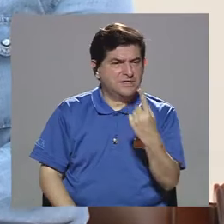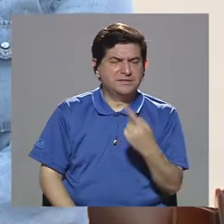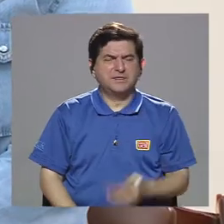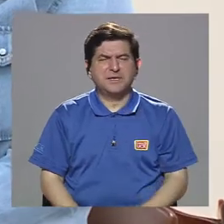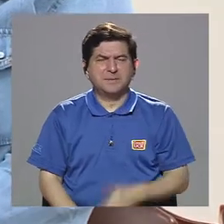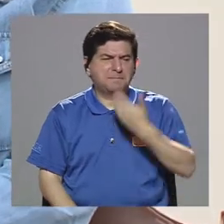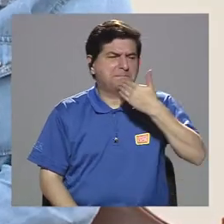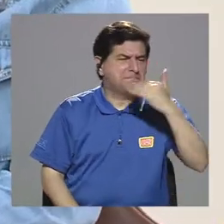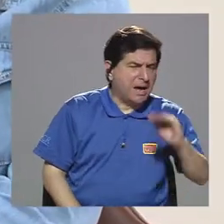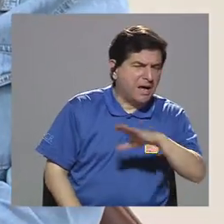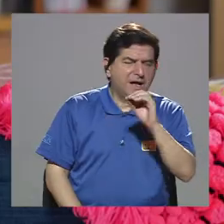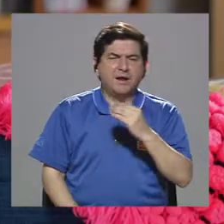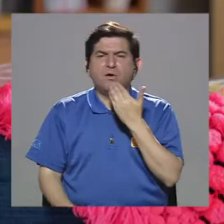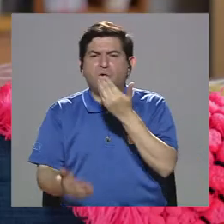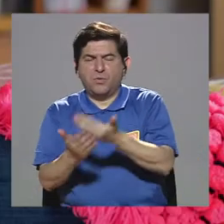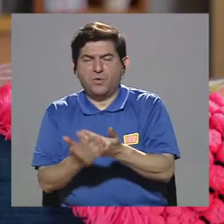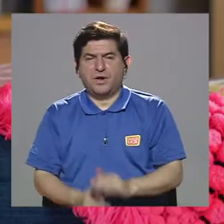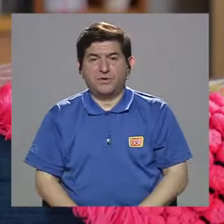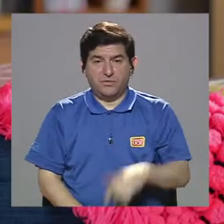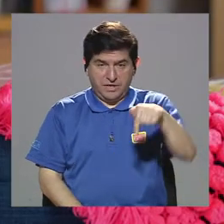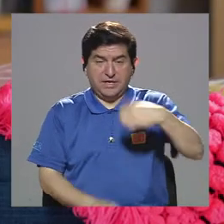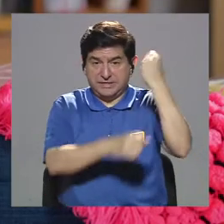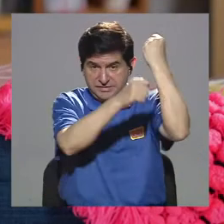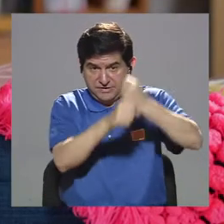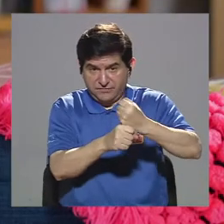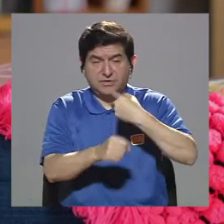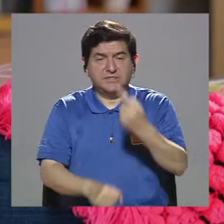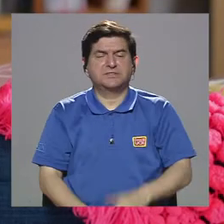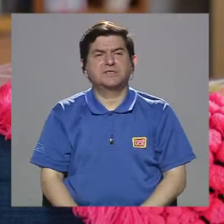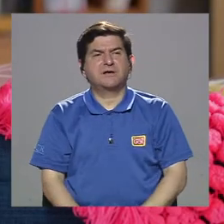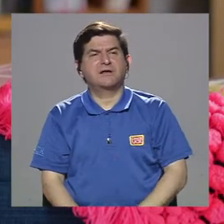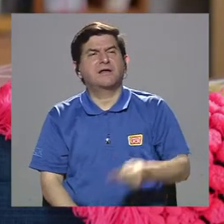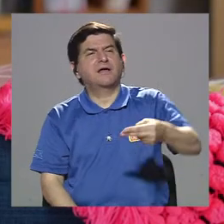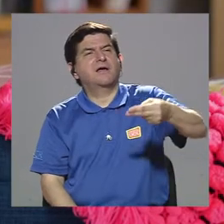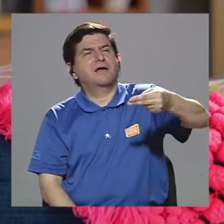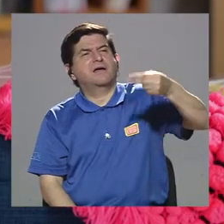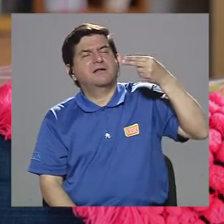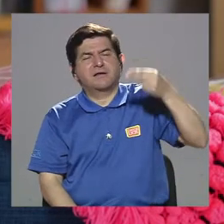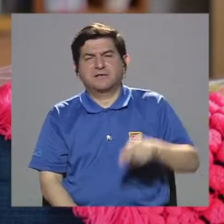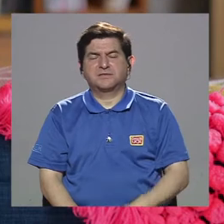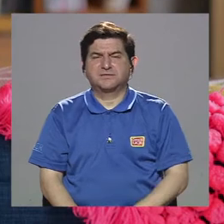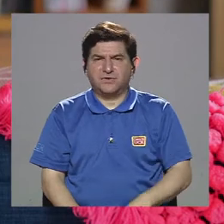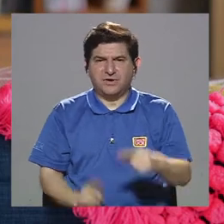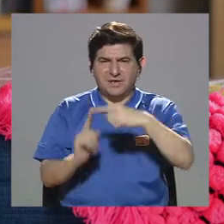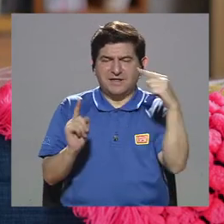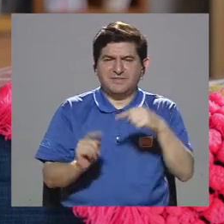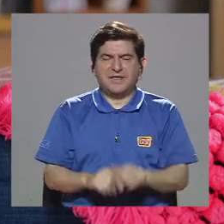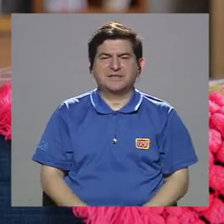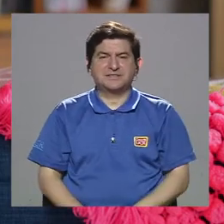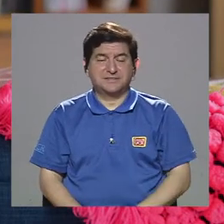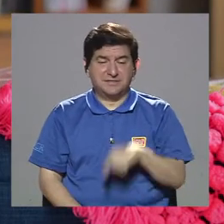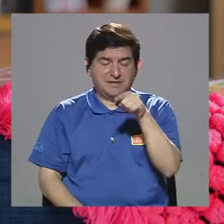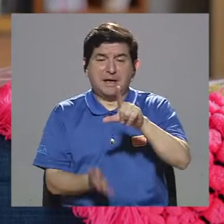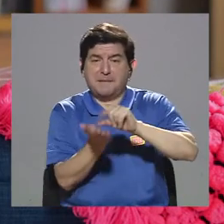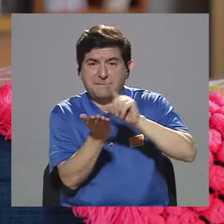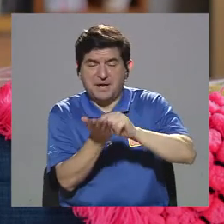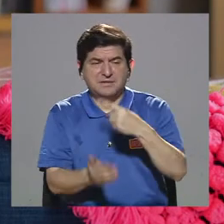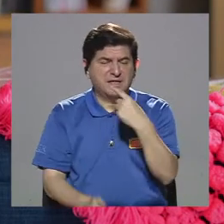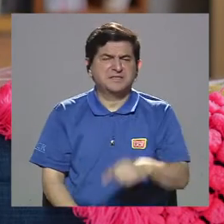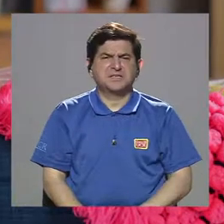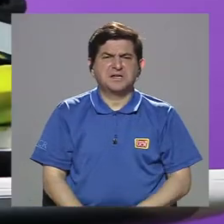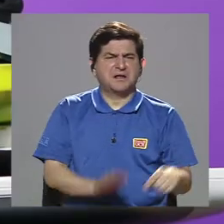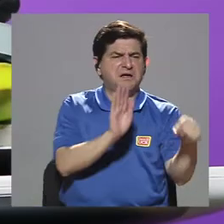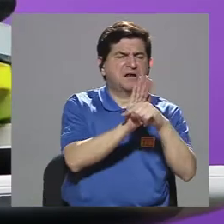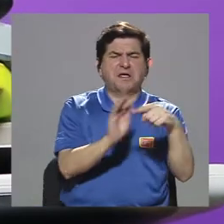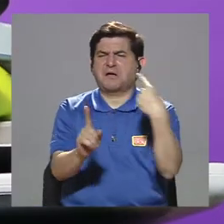si es malo o bueno, ¿verdad? Como fundación siempre decimos, desde la historia, desde la lógica de la imprenta, la gente decía que era negativo o